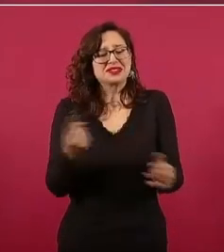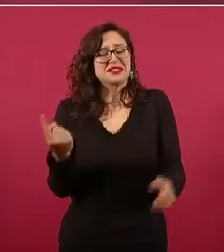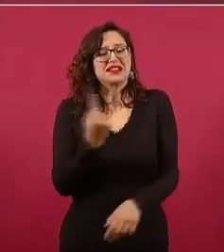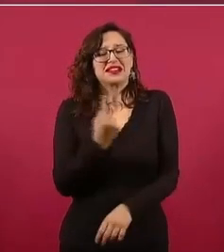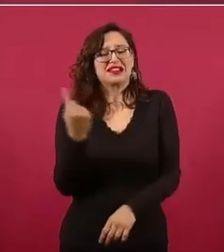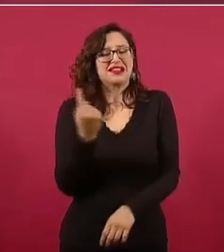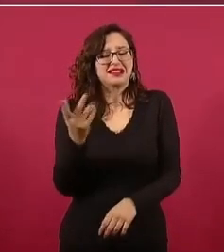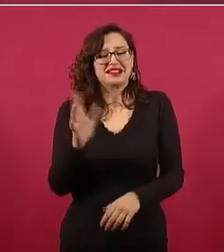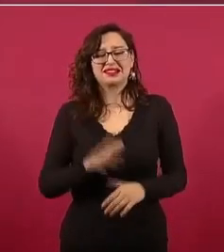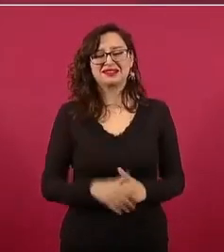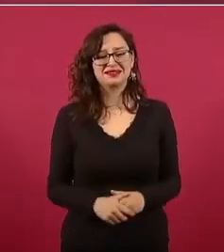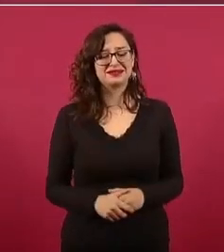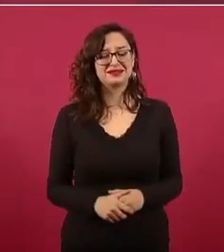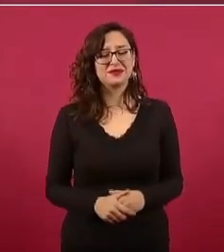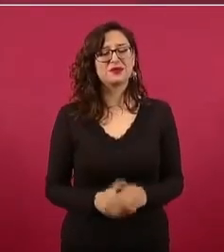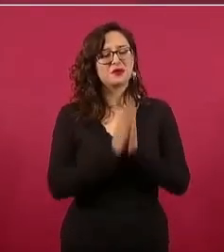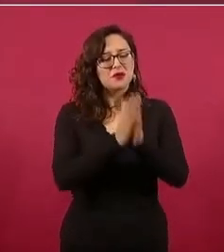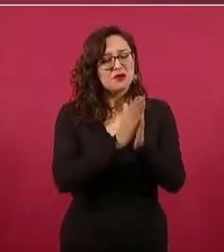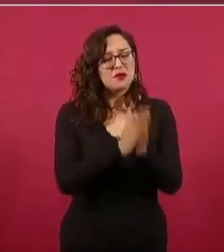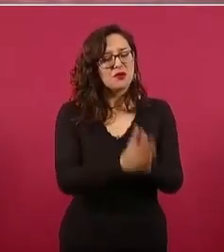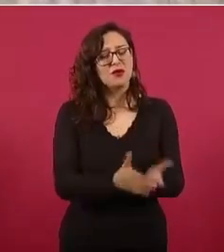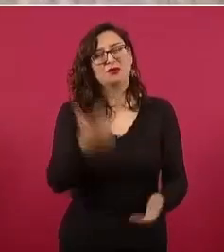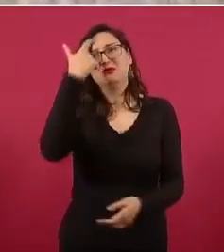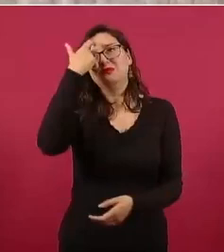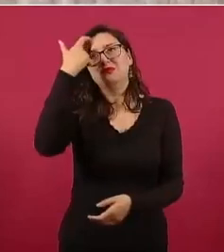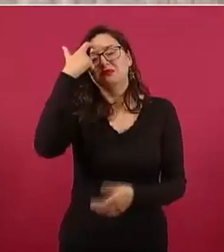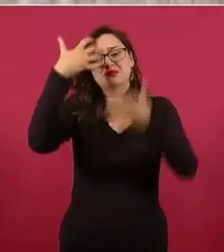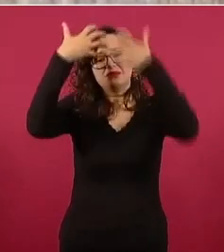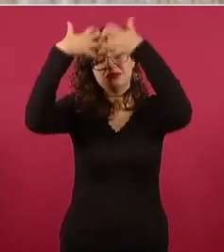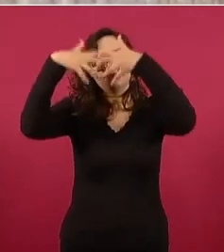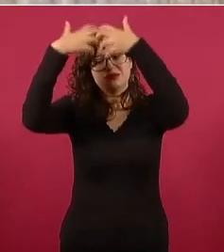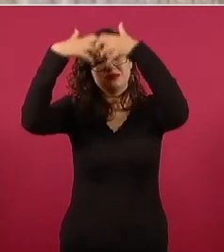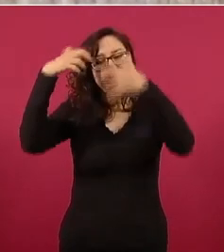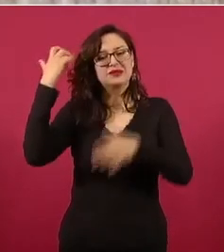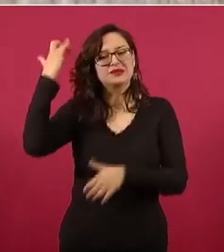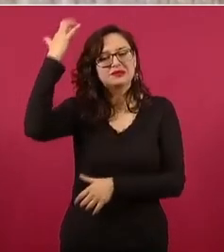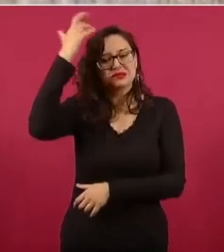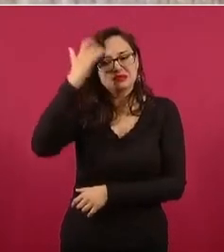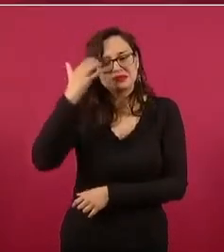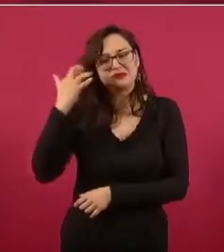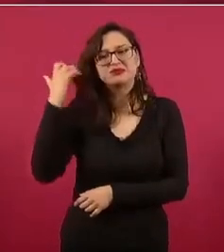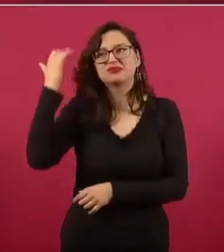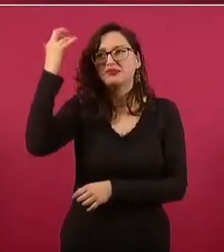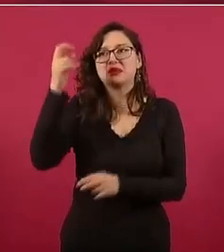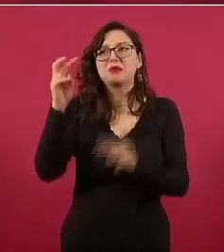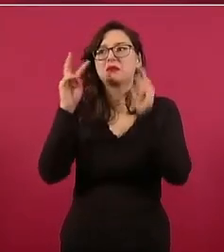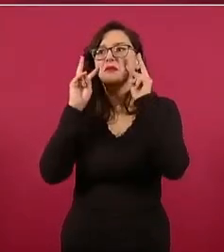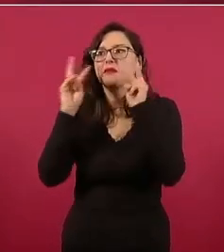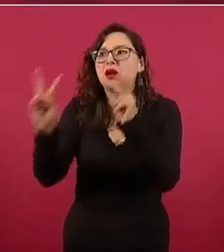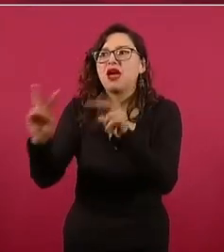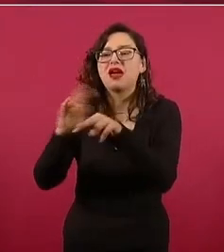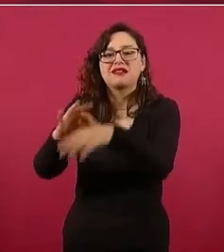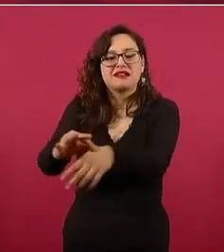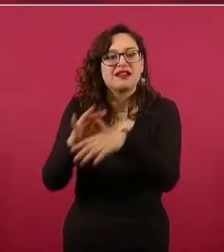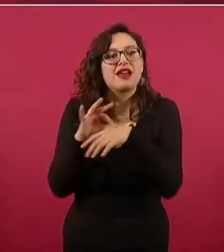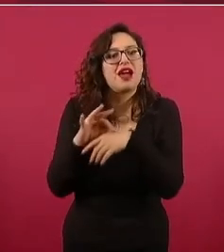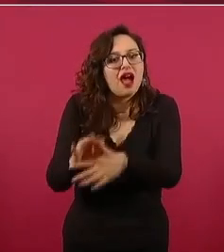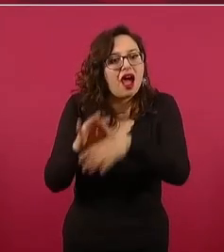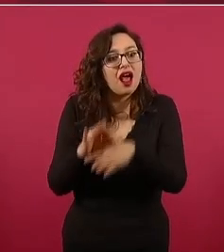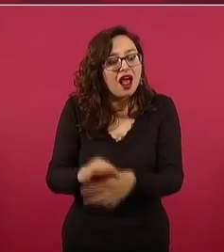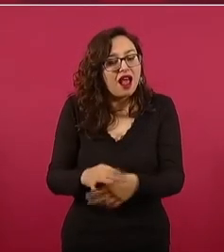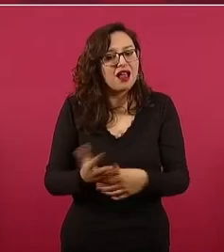al análisis a la reflexión que vean si lo que estoy diciendo